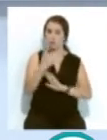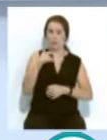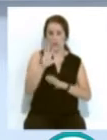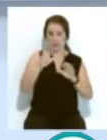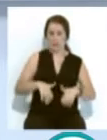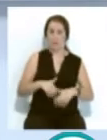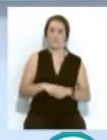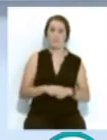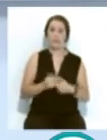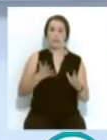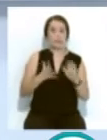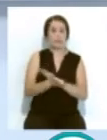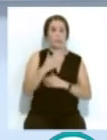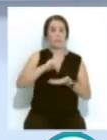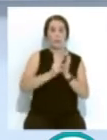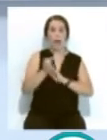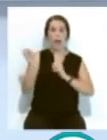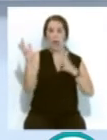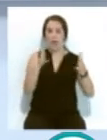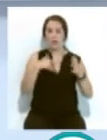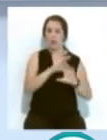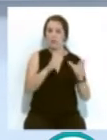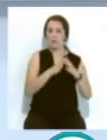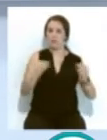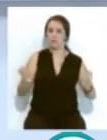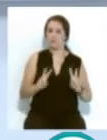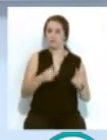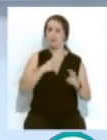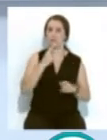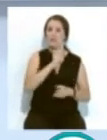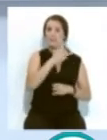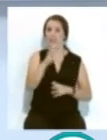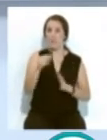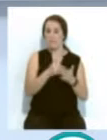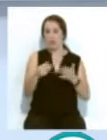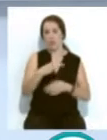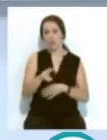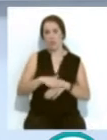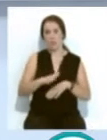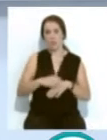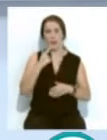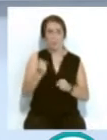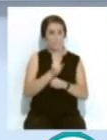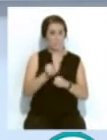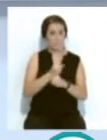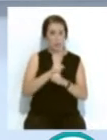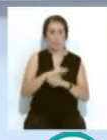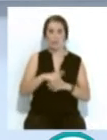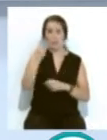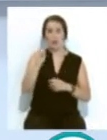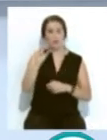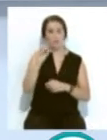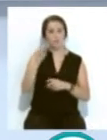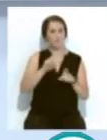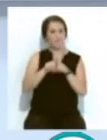la capital. Se trata del programa Aire de la Junta que supone una inyección de cerca de 3 millones de euros para el empleo. El portavoz popular